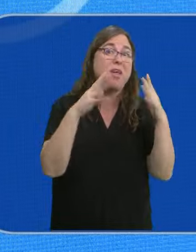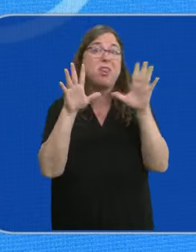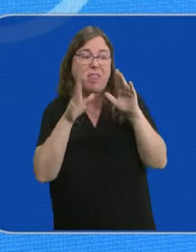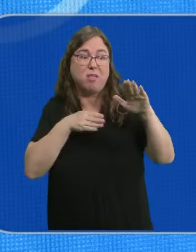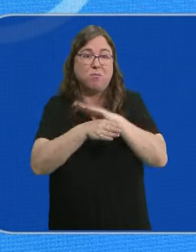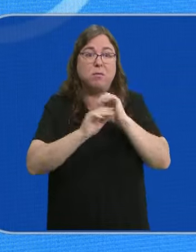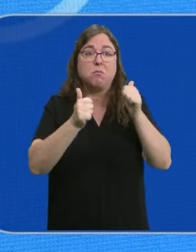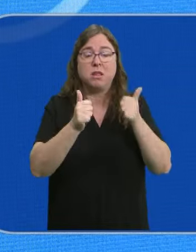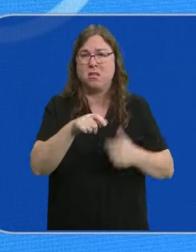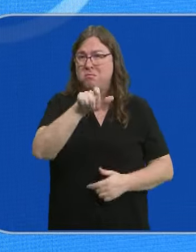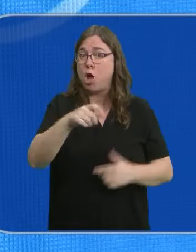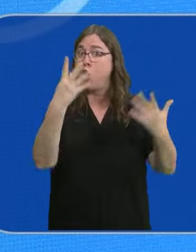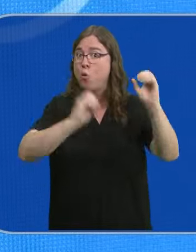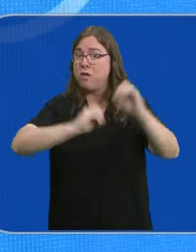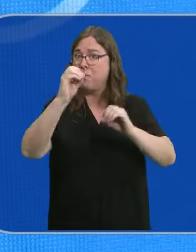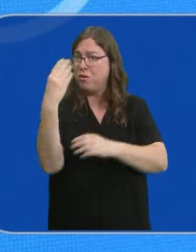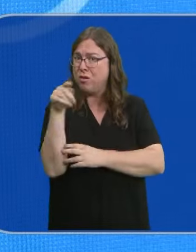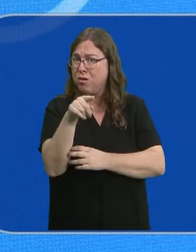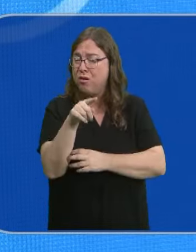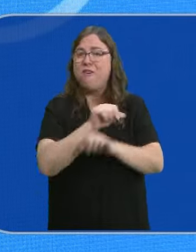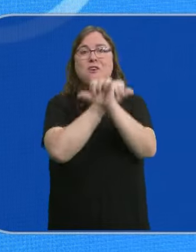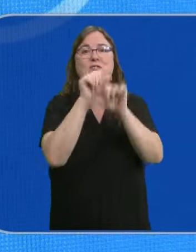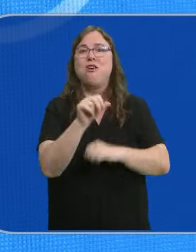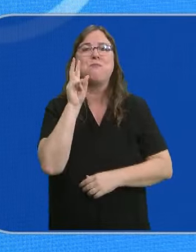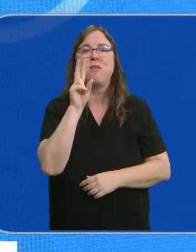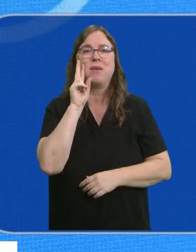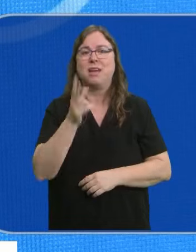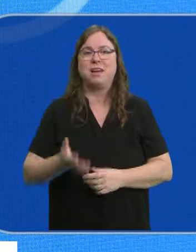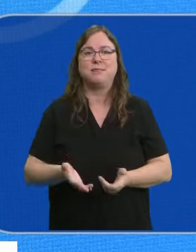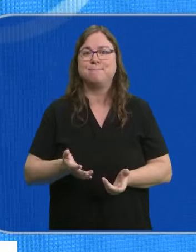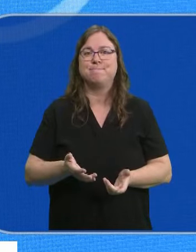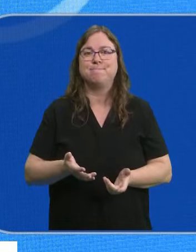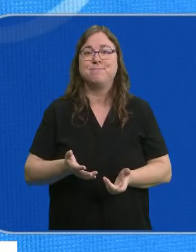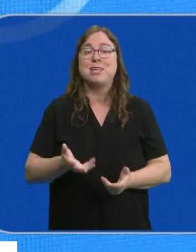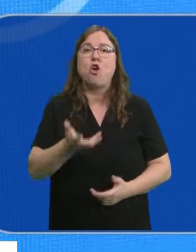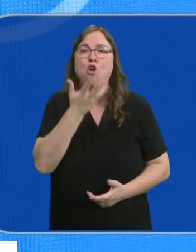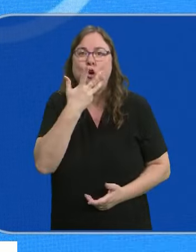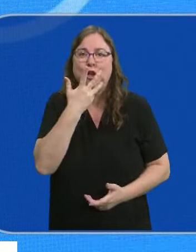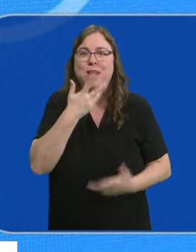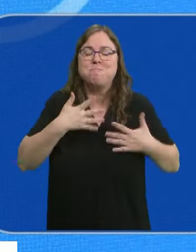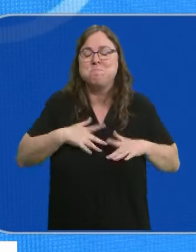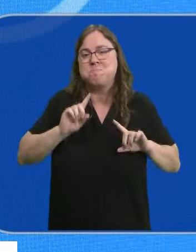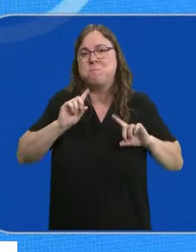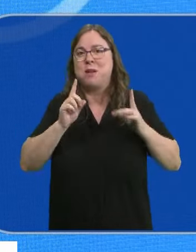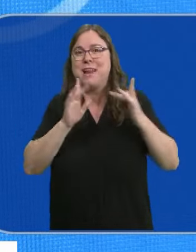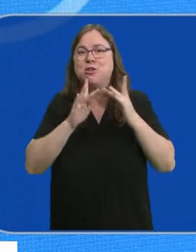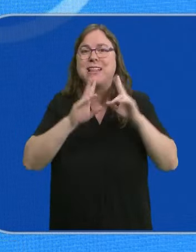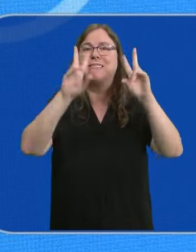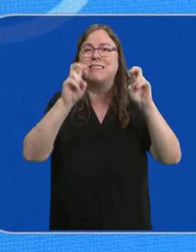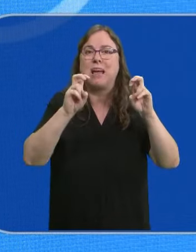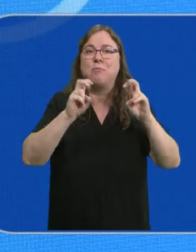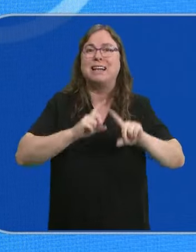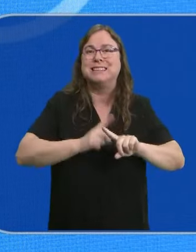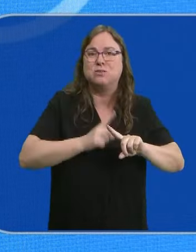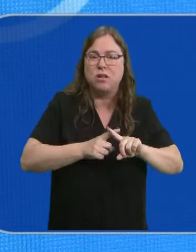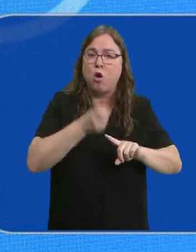Para muchos de ellos, el 90% de hecho es su forma de conocer y tener primera intención sobre lo que